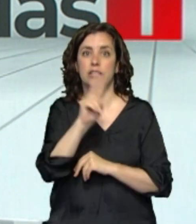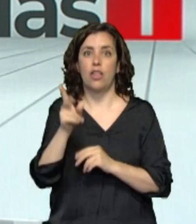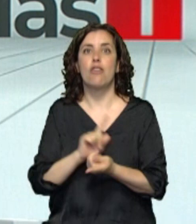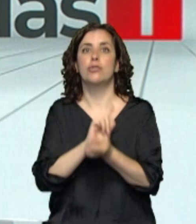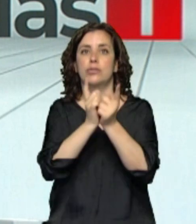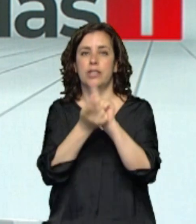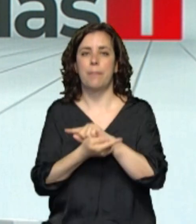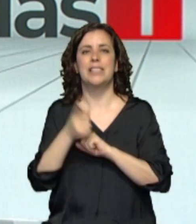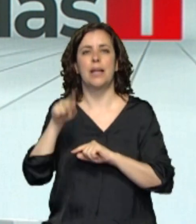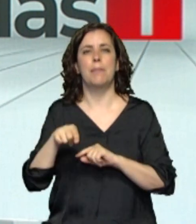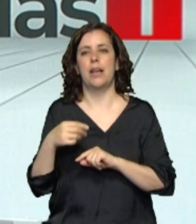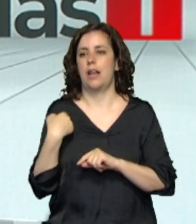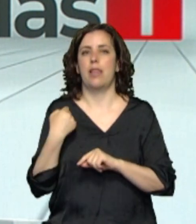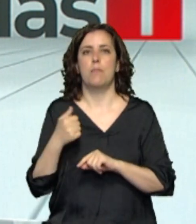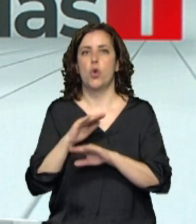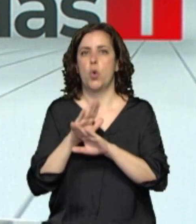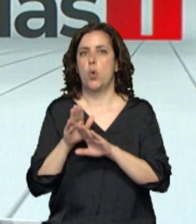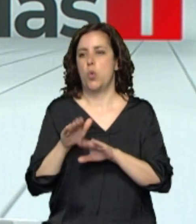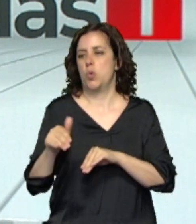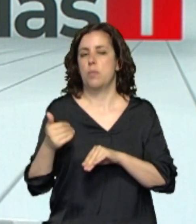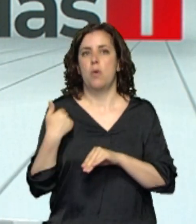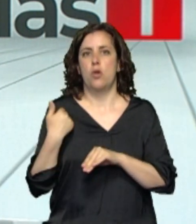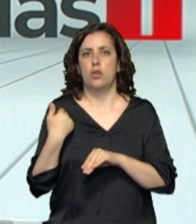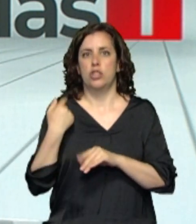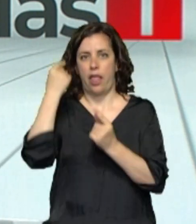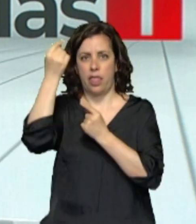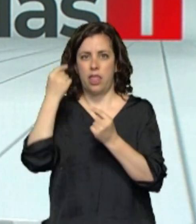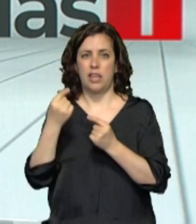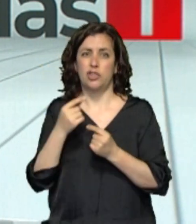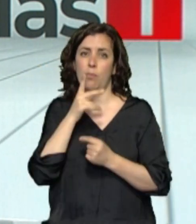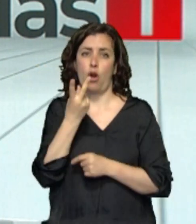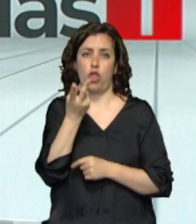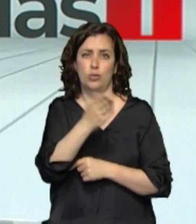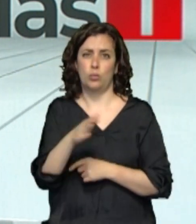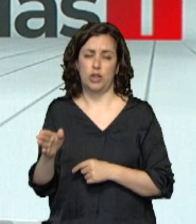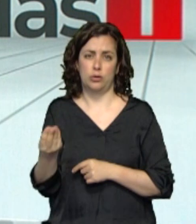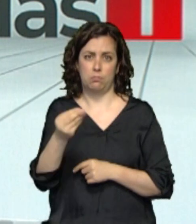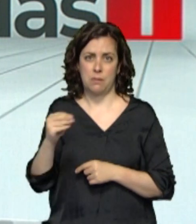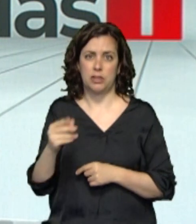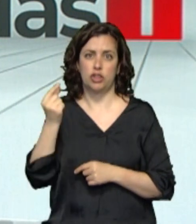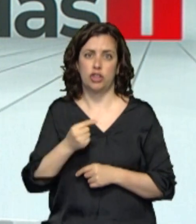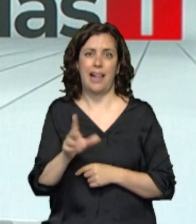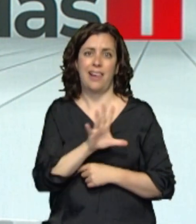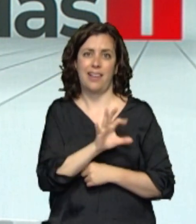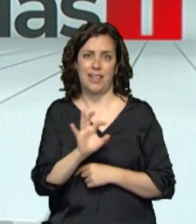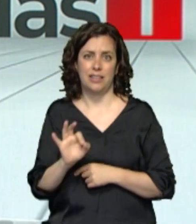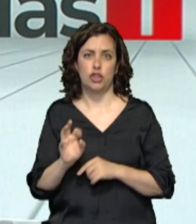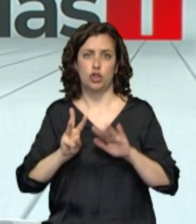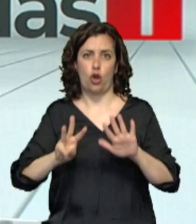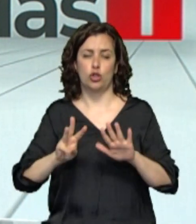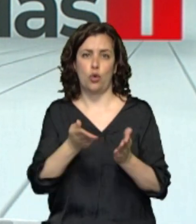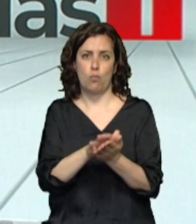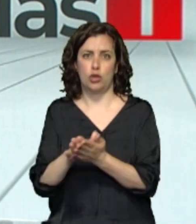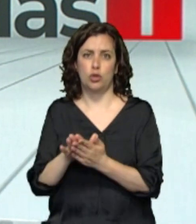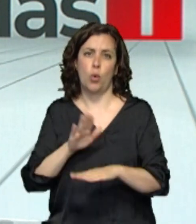los últimos datos de fallecidos en Navarra, que ha registrado otros dos nuevos fallecidos, con lo que la cifra asciende a los 508 muertes